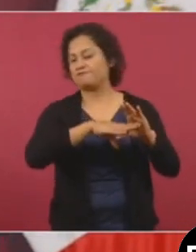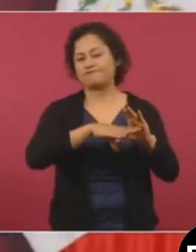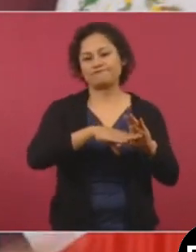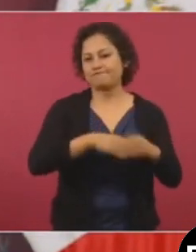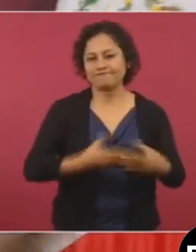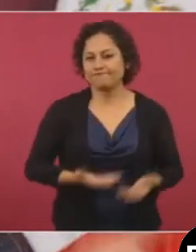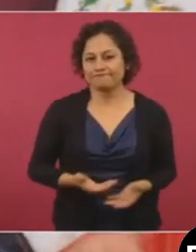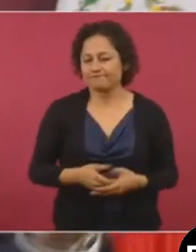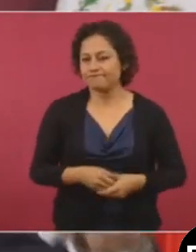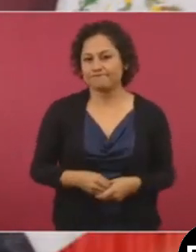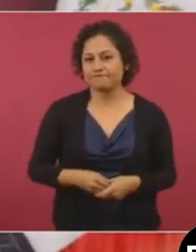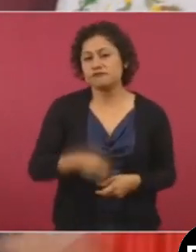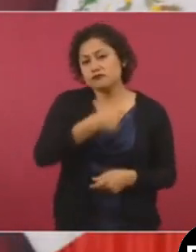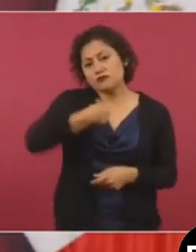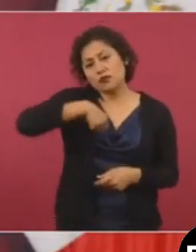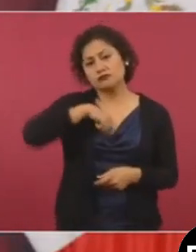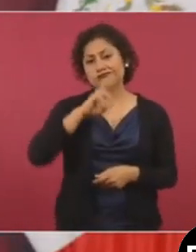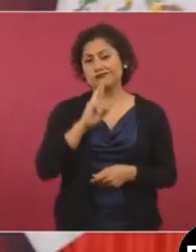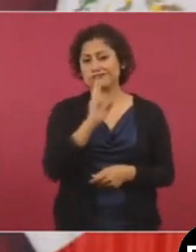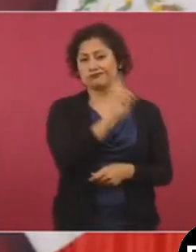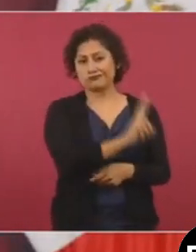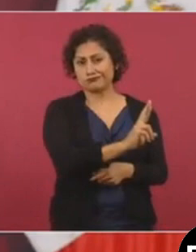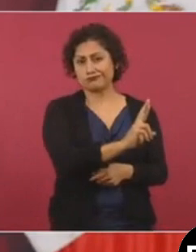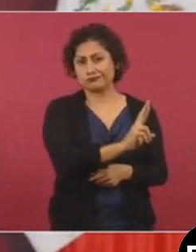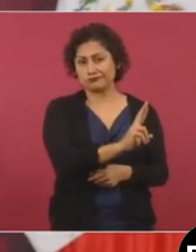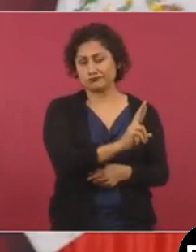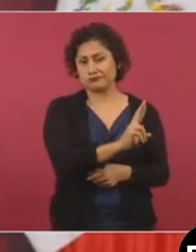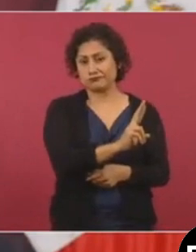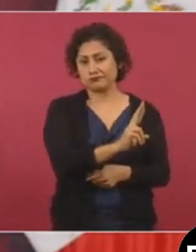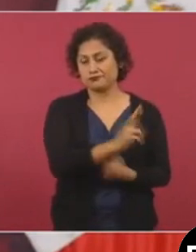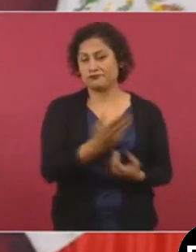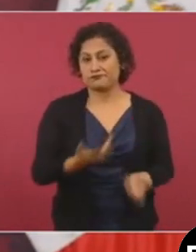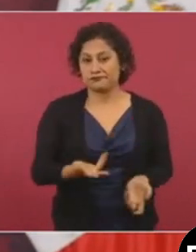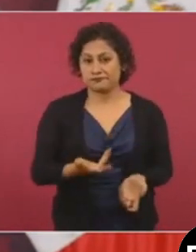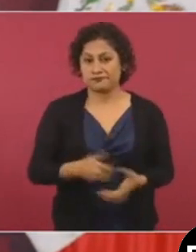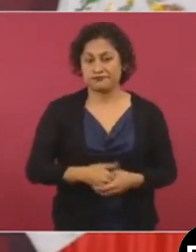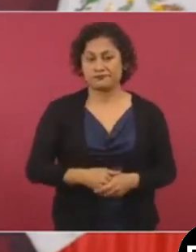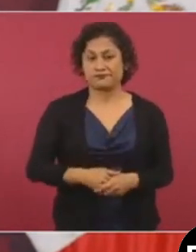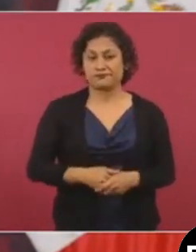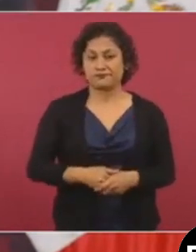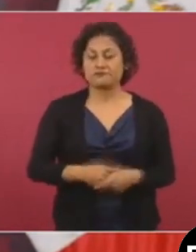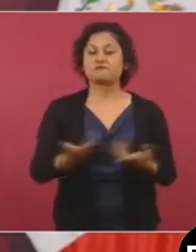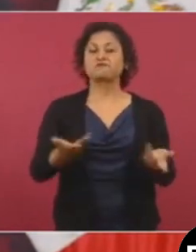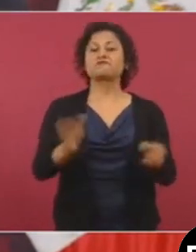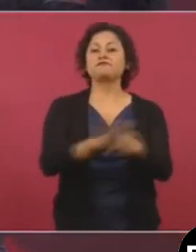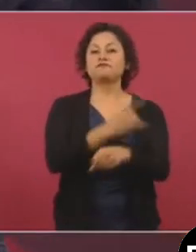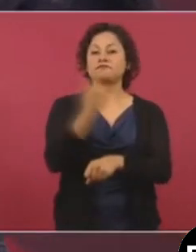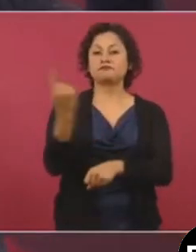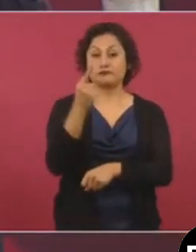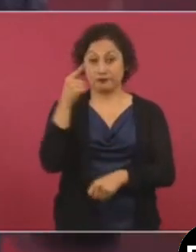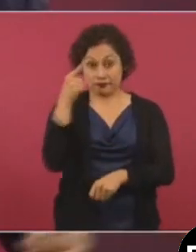a responder para que los mexicanos allá,